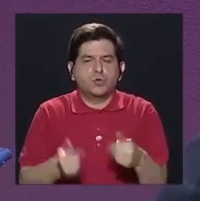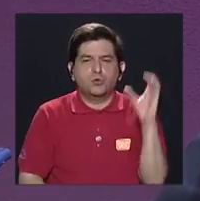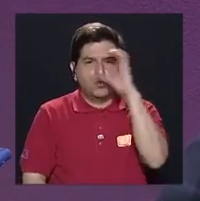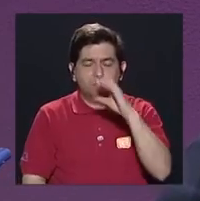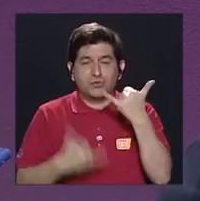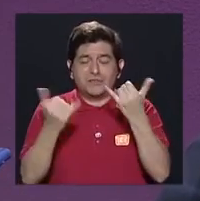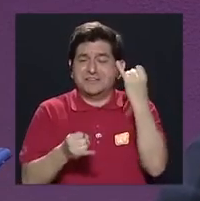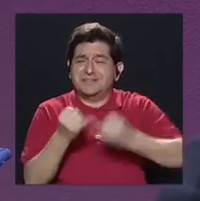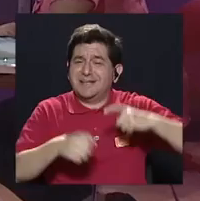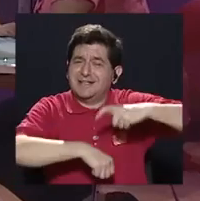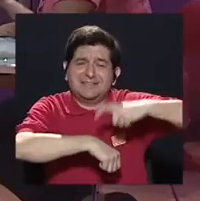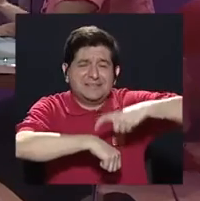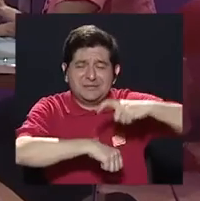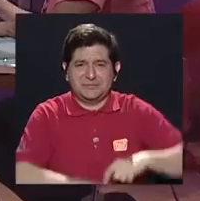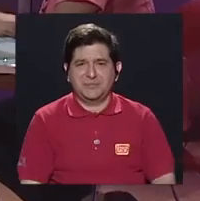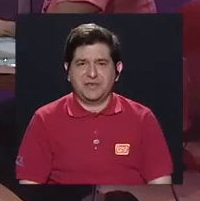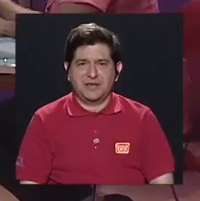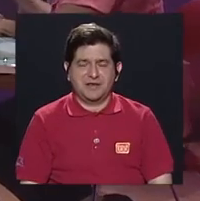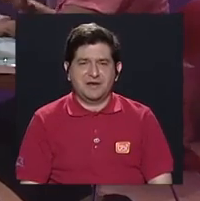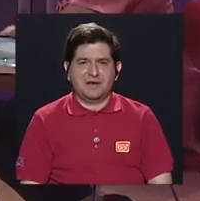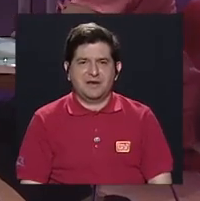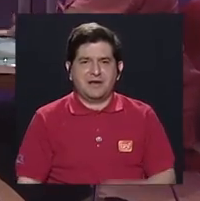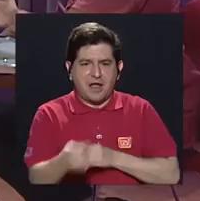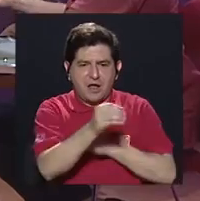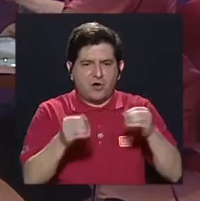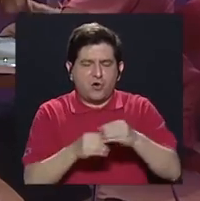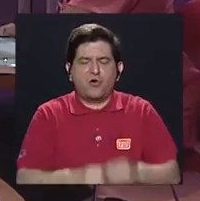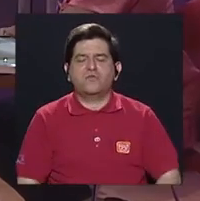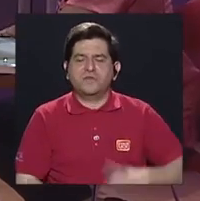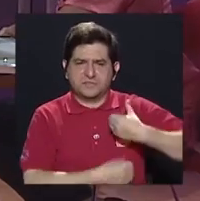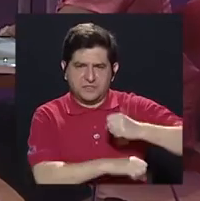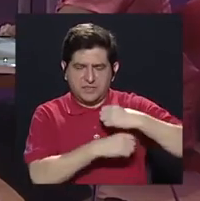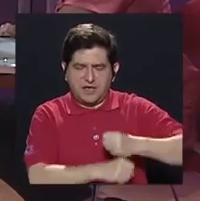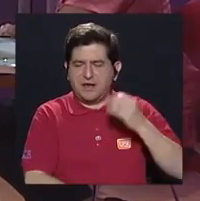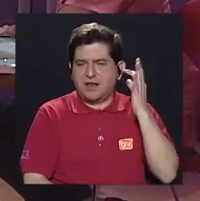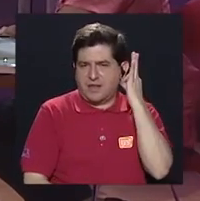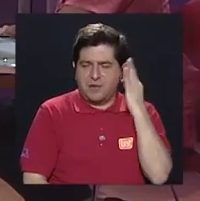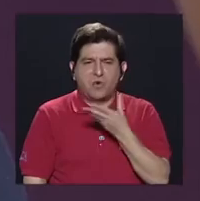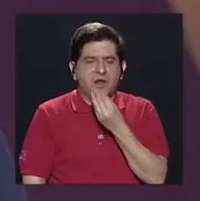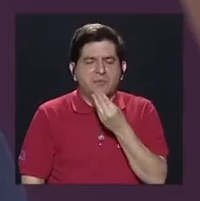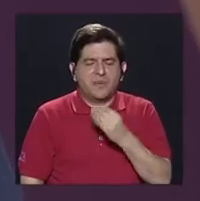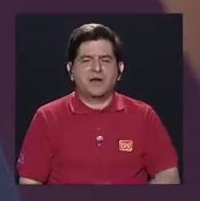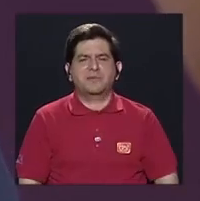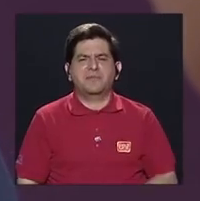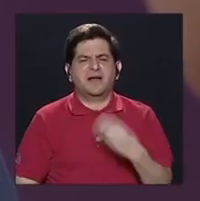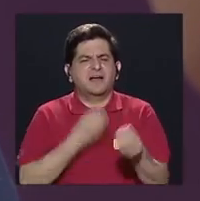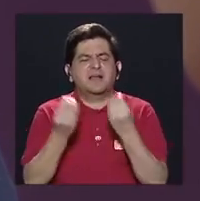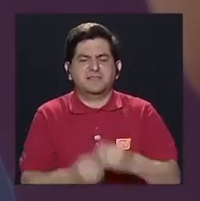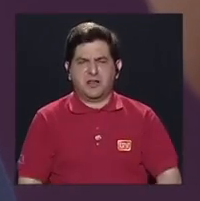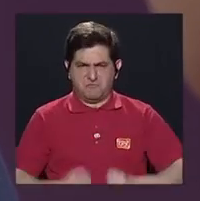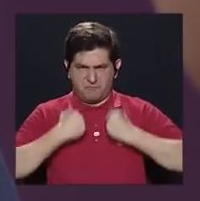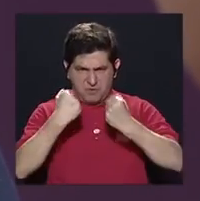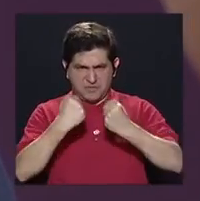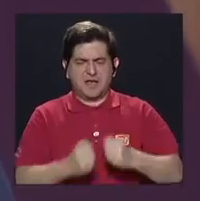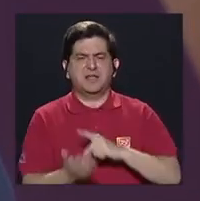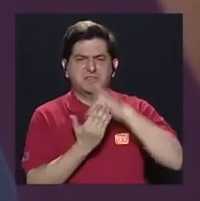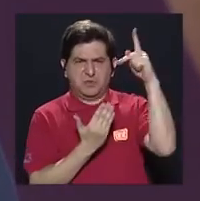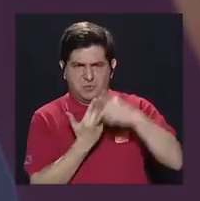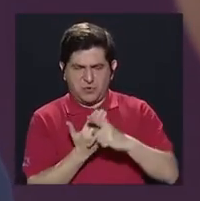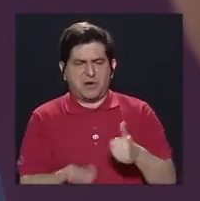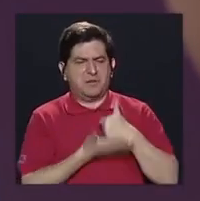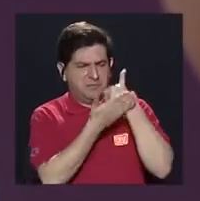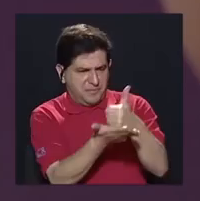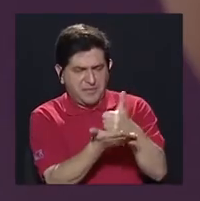ya casi se nos va el tiempo. Rápidamente, ¿qué van a hacer con la Oficina Municipal de la Mujer en Barba? Fortalecerla. ¿Cómo? Fortalecerla con programas de ayuda,